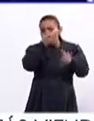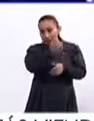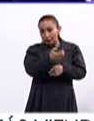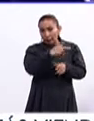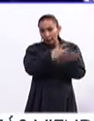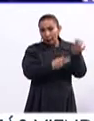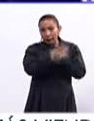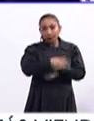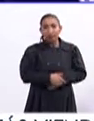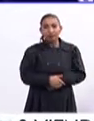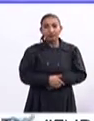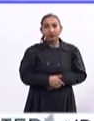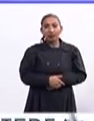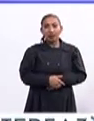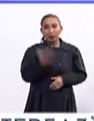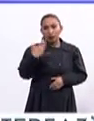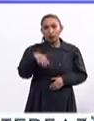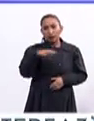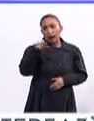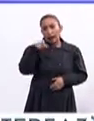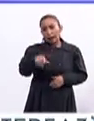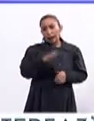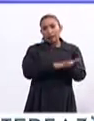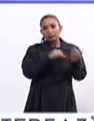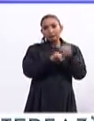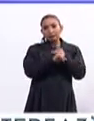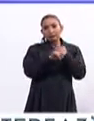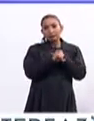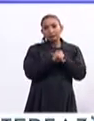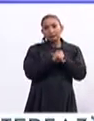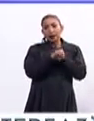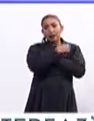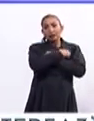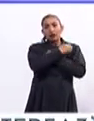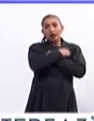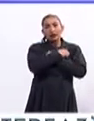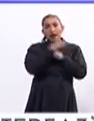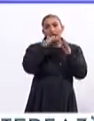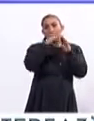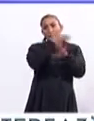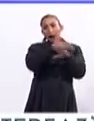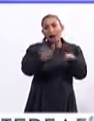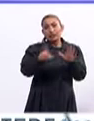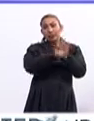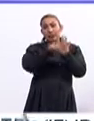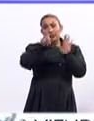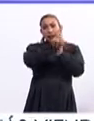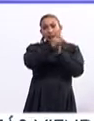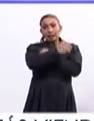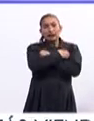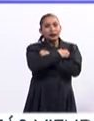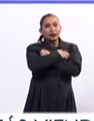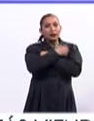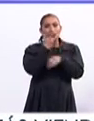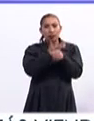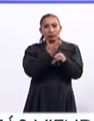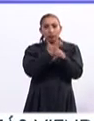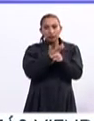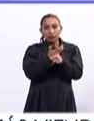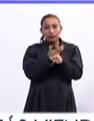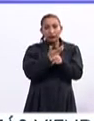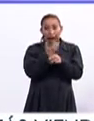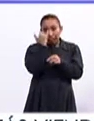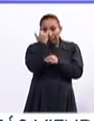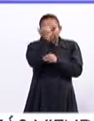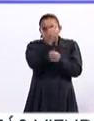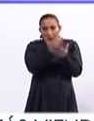este programa? Bueno, yo creo que deberían de buscar ellos en la página, esa es de Educación de la Casa Blanca, es el Departamento de Educación de los Estados Unidos, es